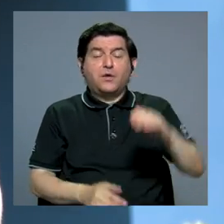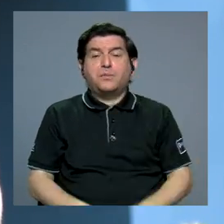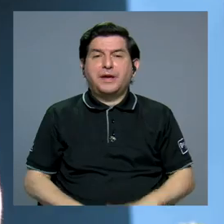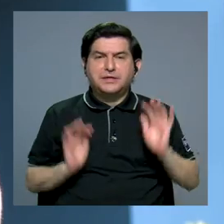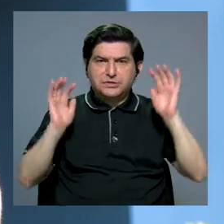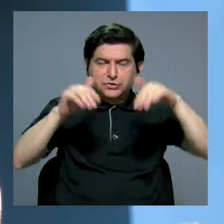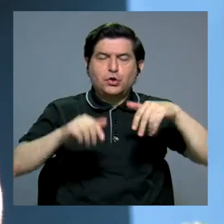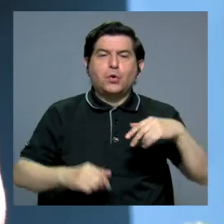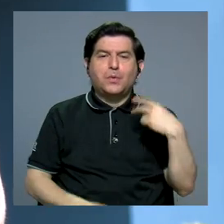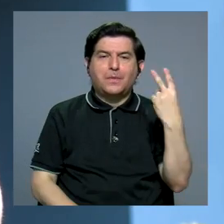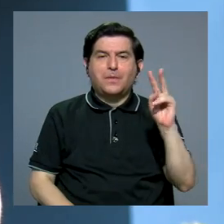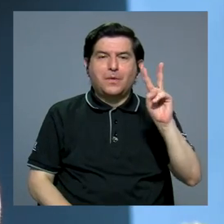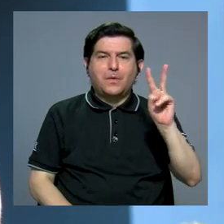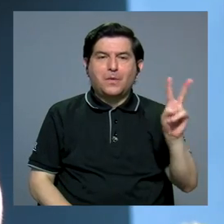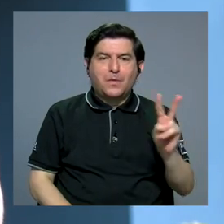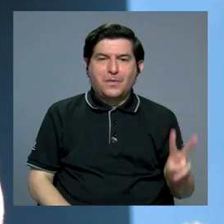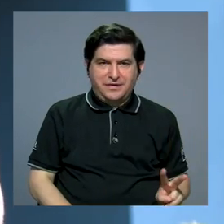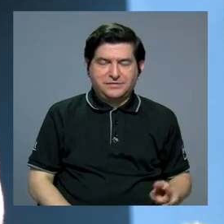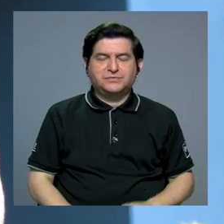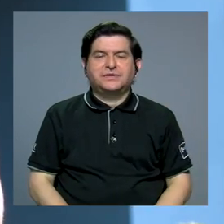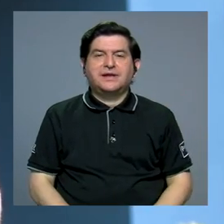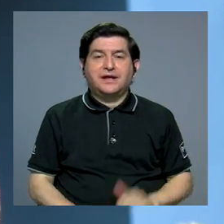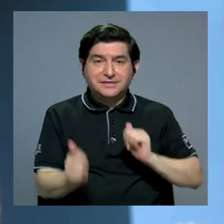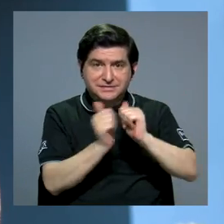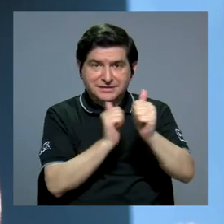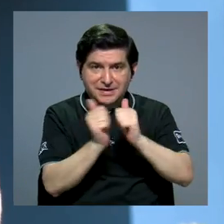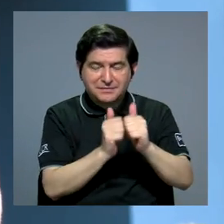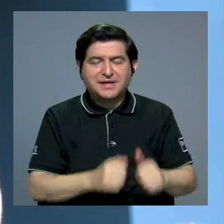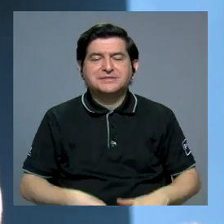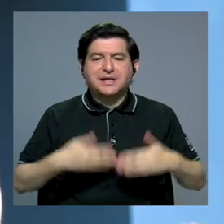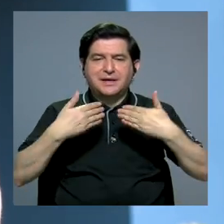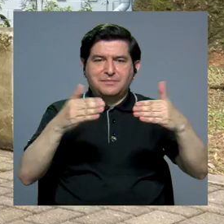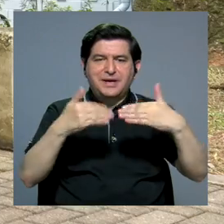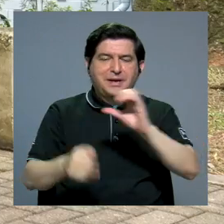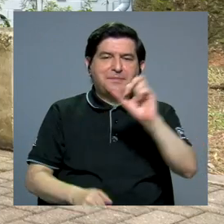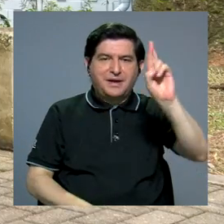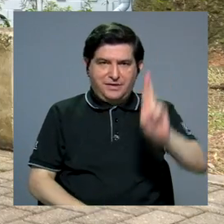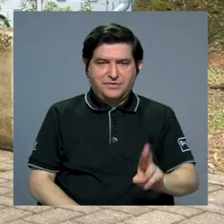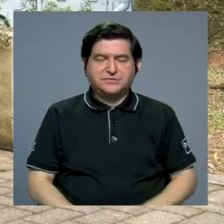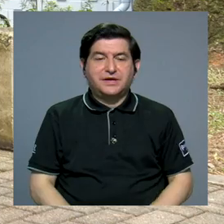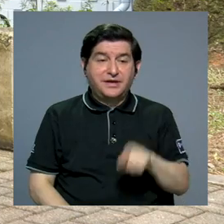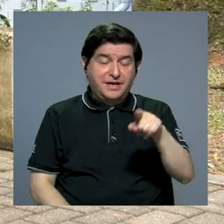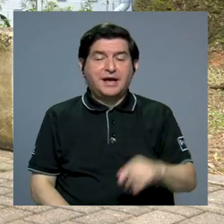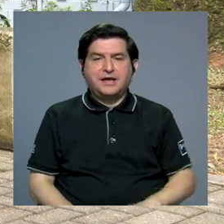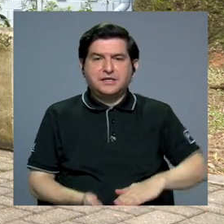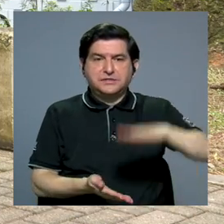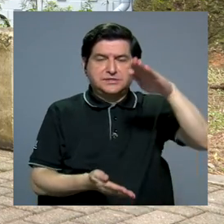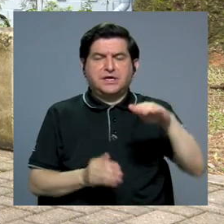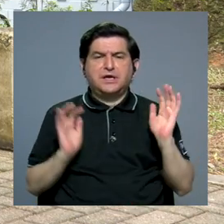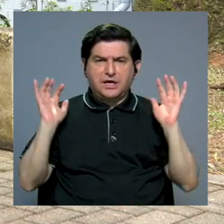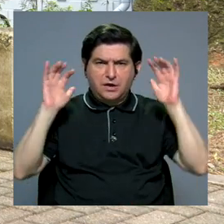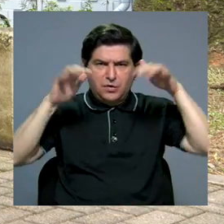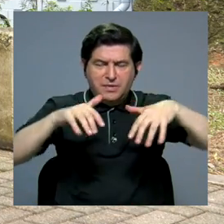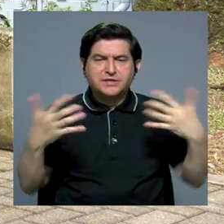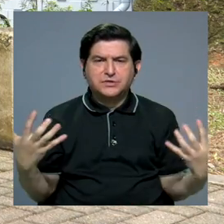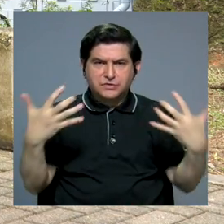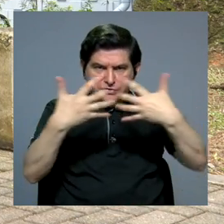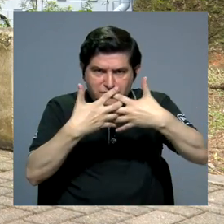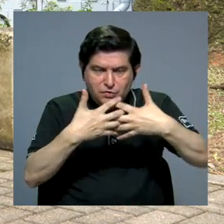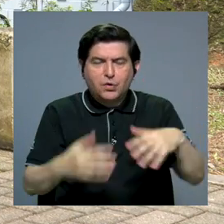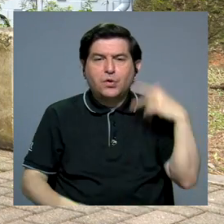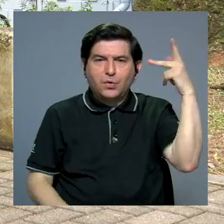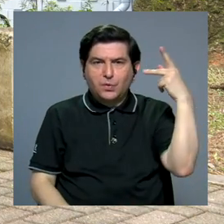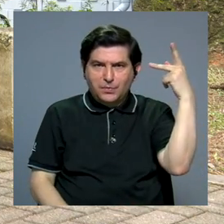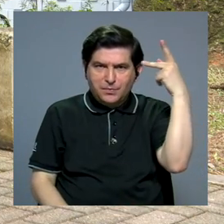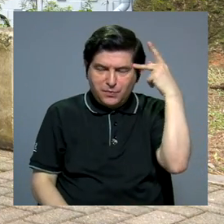venezolano que está cruzando Panamá y Costa Rica y ese pico migratorio se está combinando con una